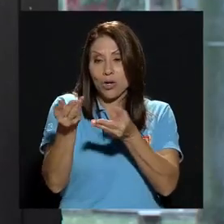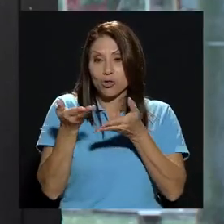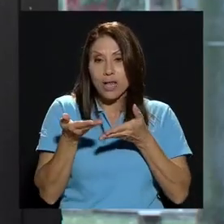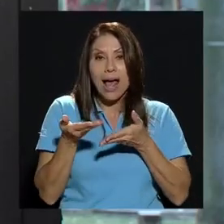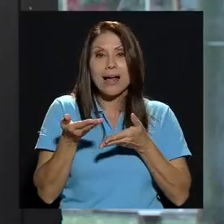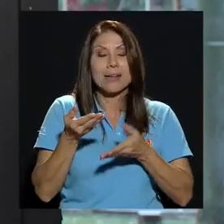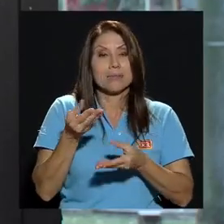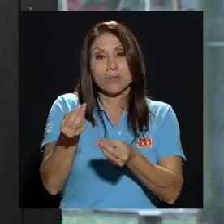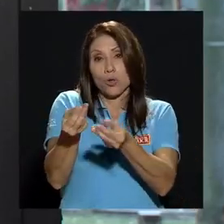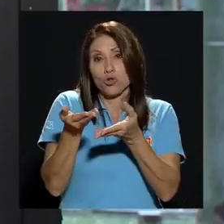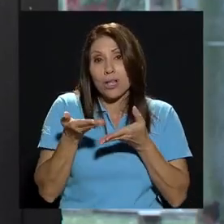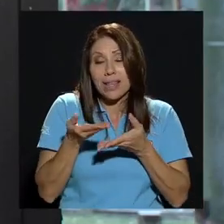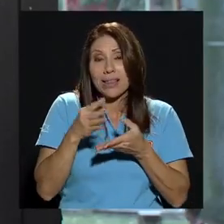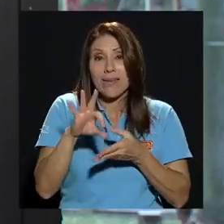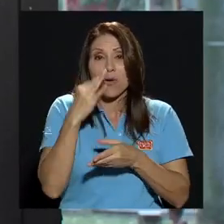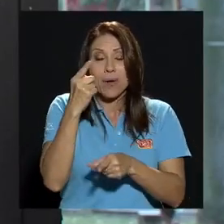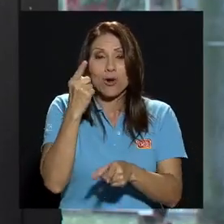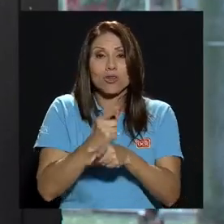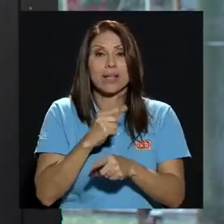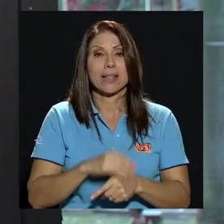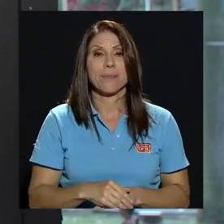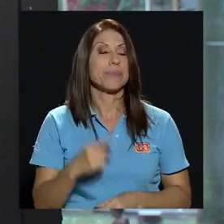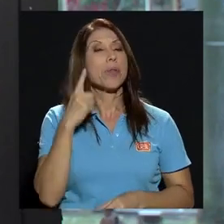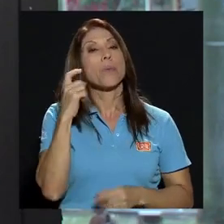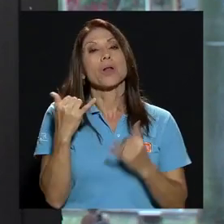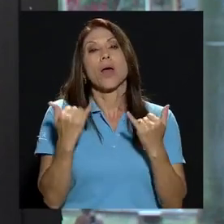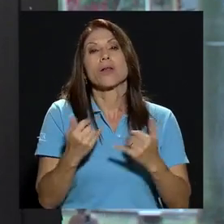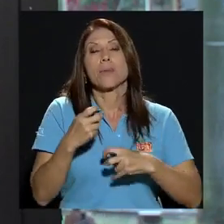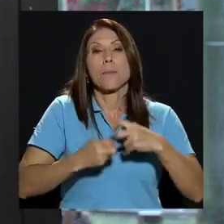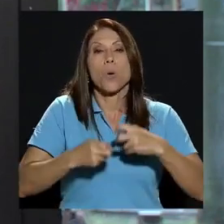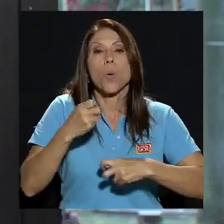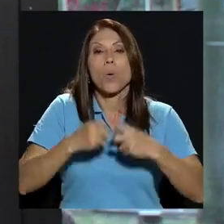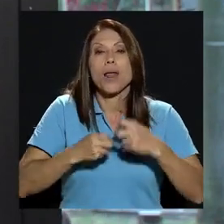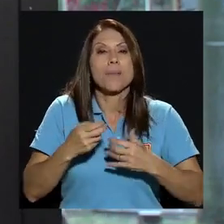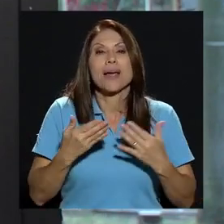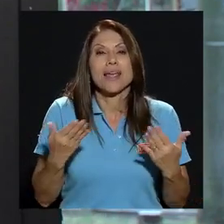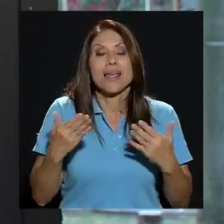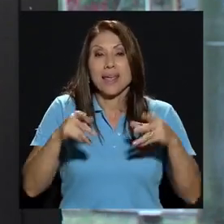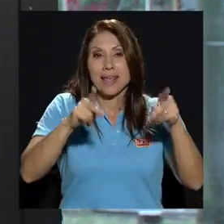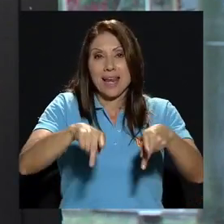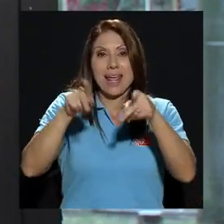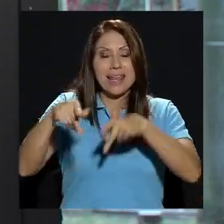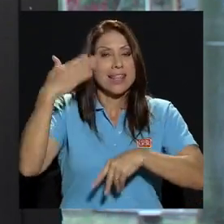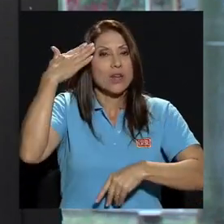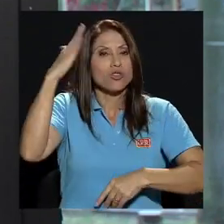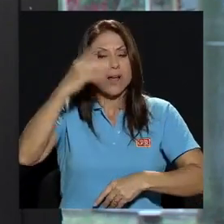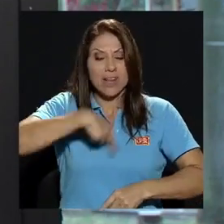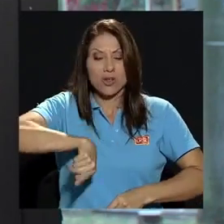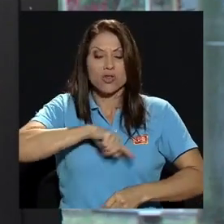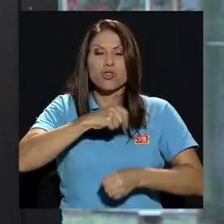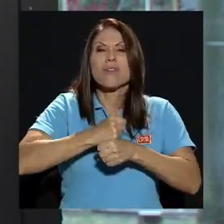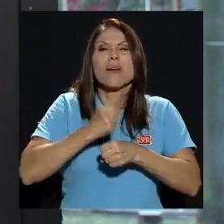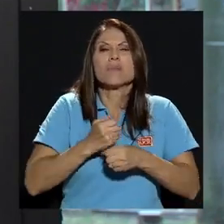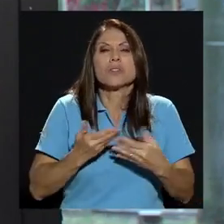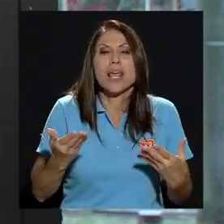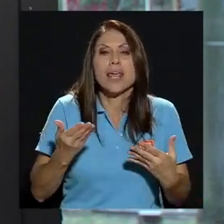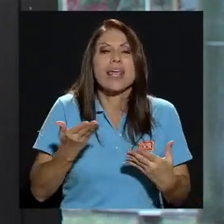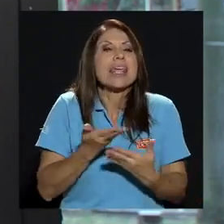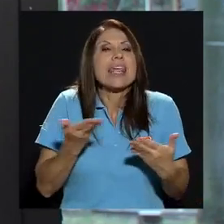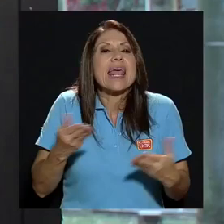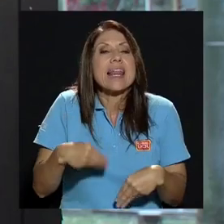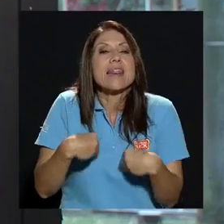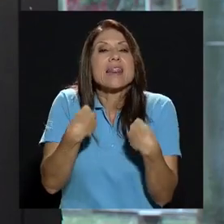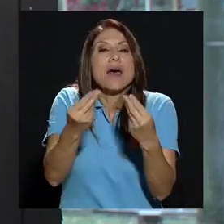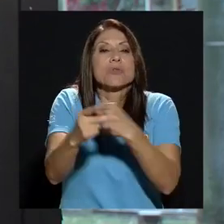correcta porque el problema que tenemos es que la gente no sabe lo que nosotros le damos al país la universidad de costa rica le